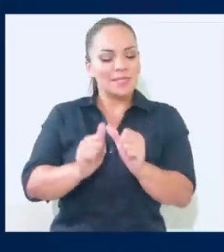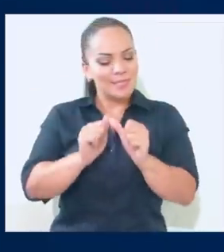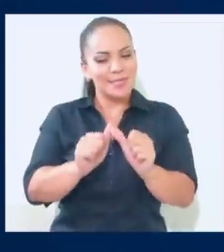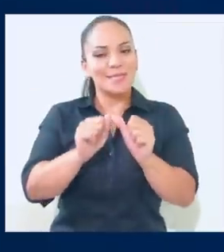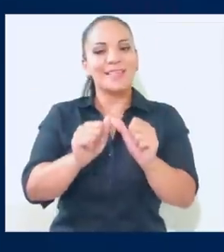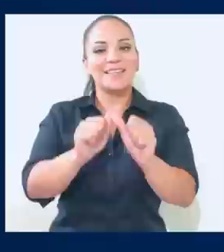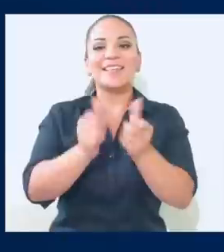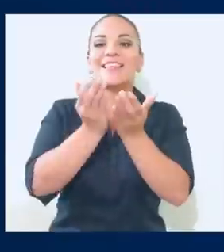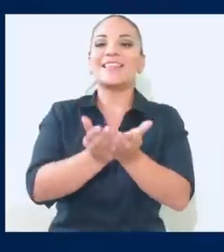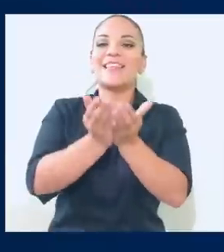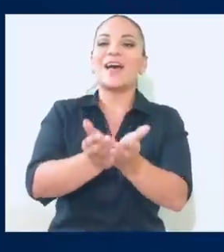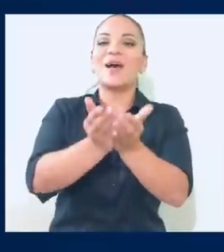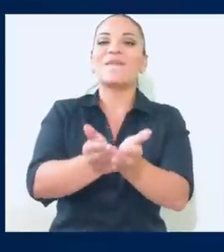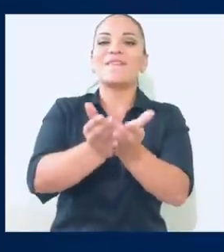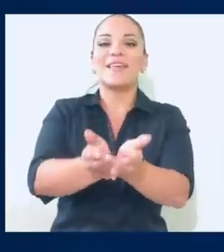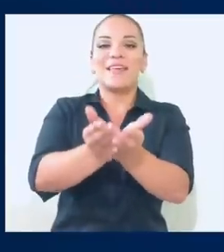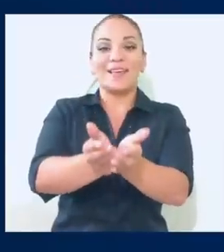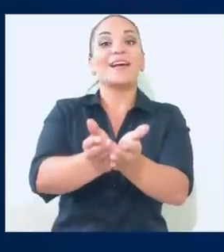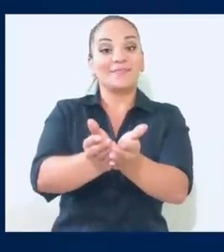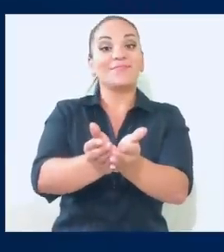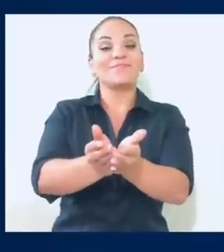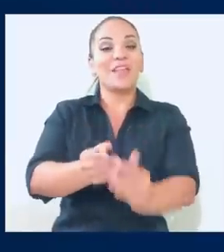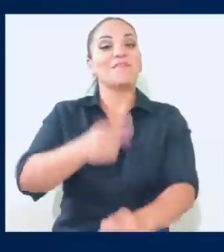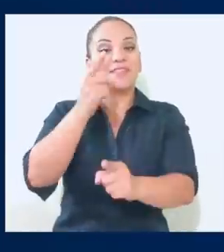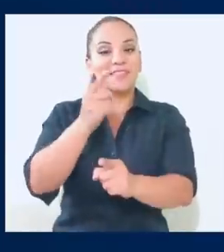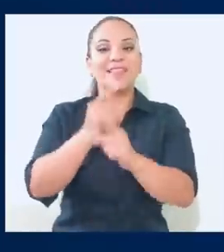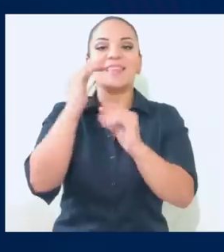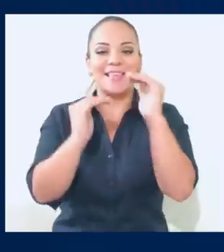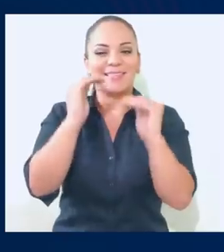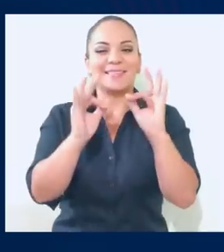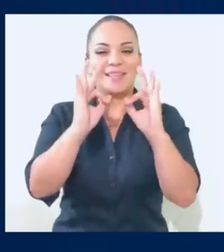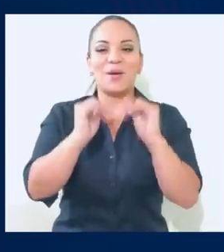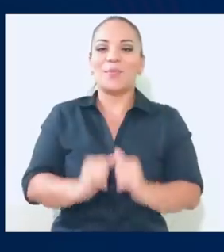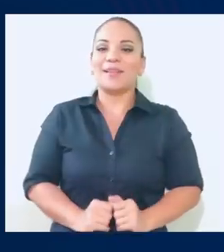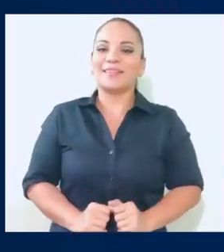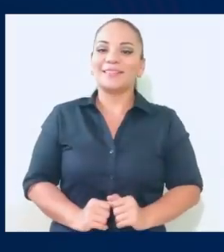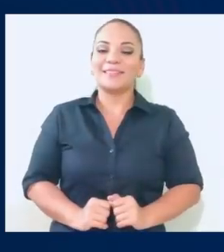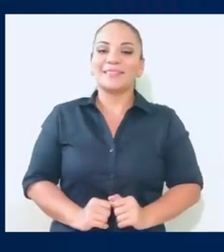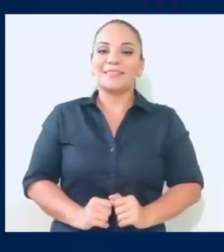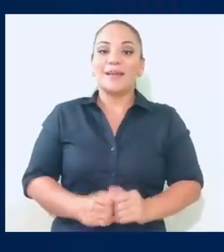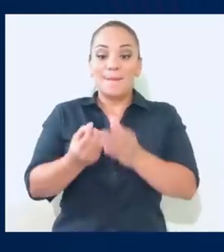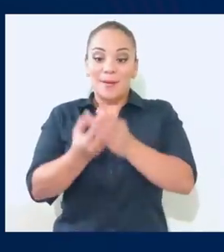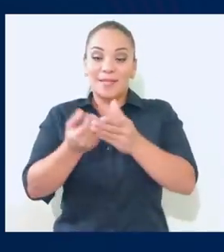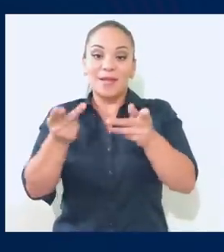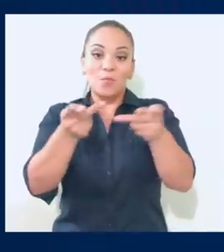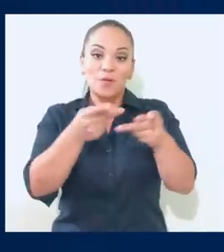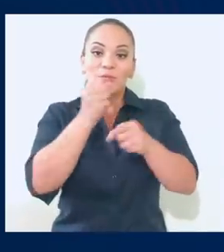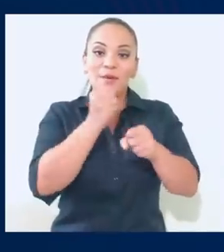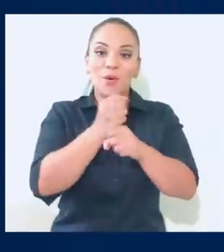navega, vean qué lindo, en forma eficiente y estable, porque para generar empleo y